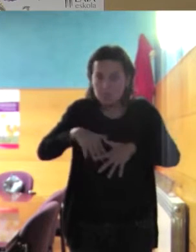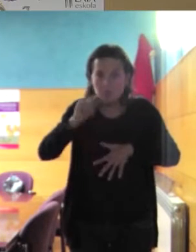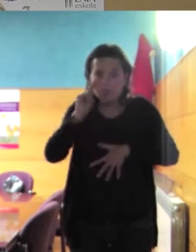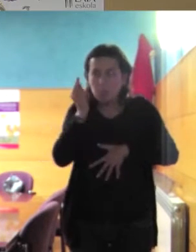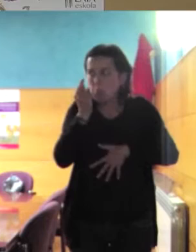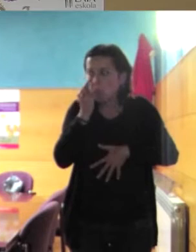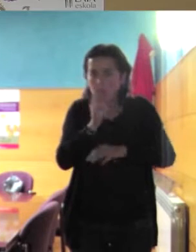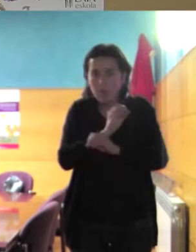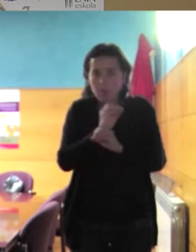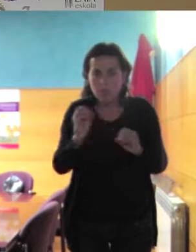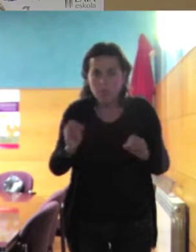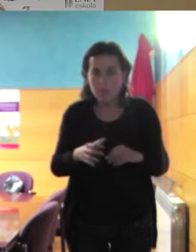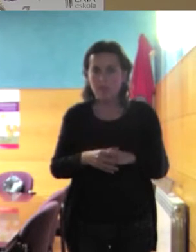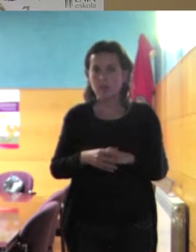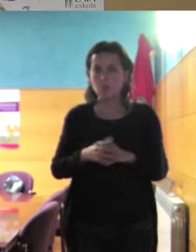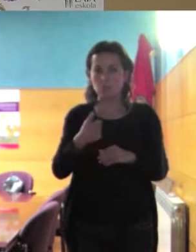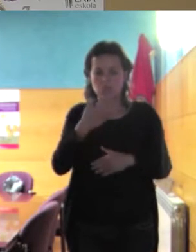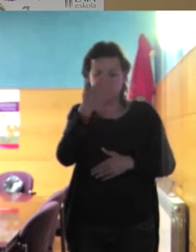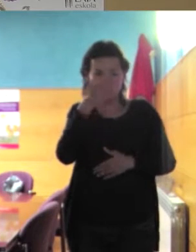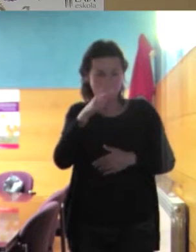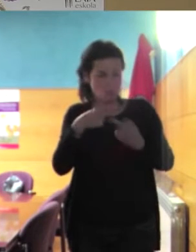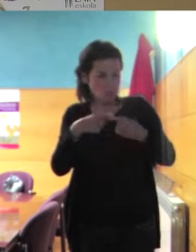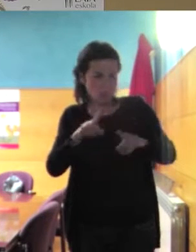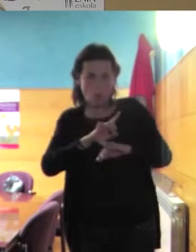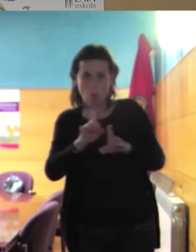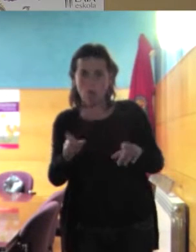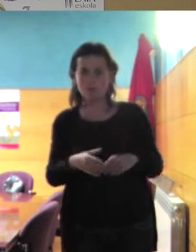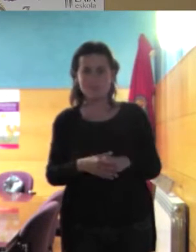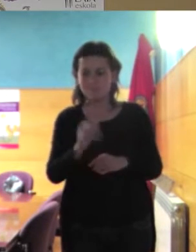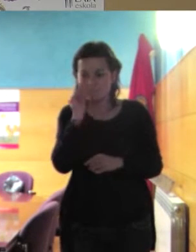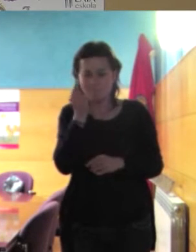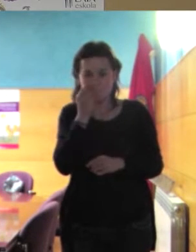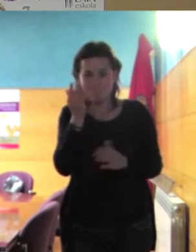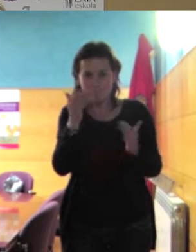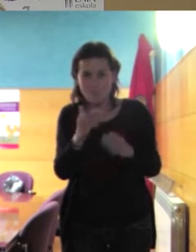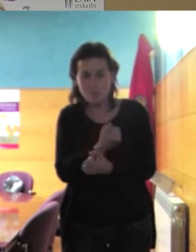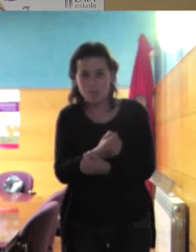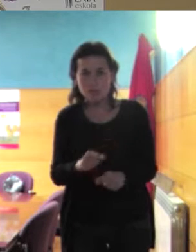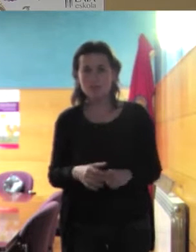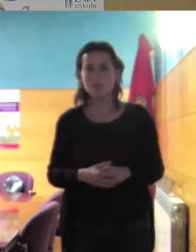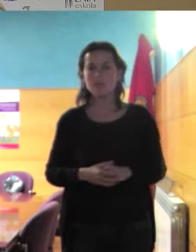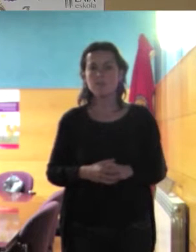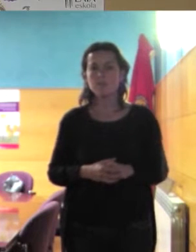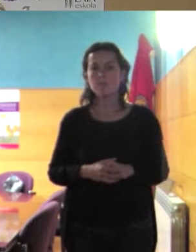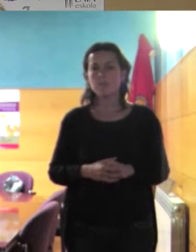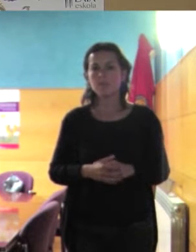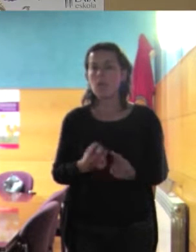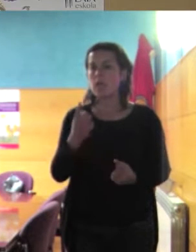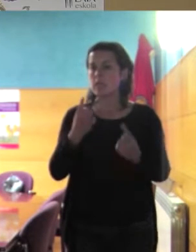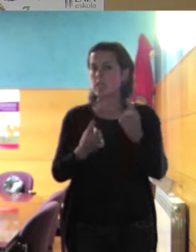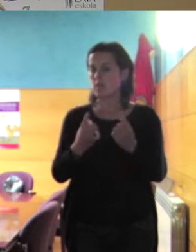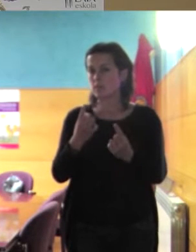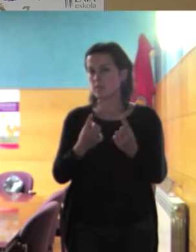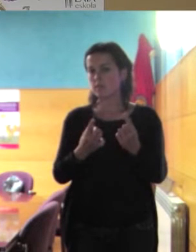sus mensajes ni nuestras actitudes ni nuestra reproducción y nos pasa a veces una cosa curiosa que